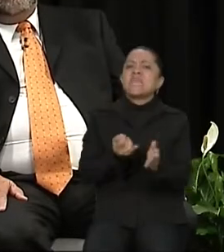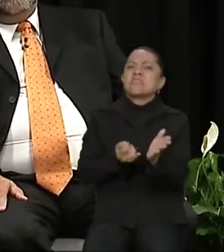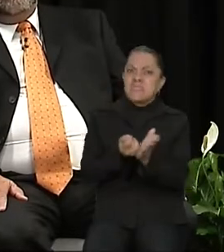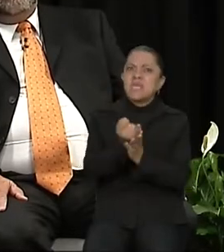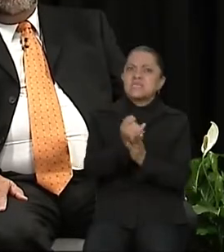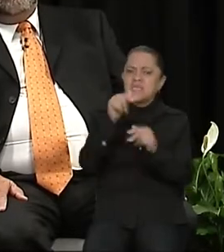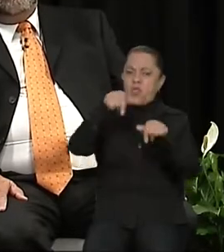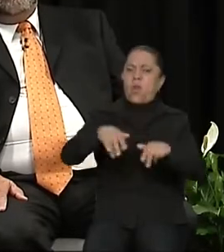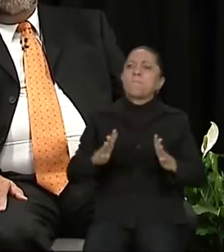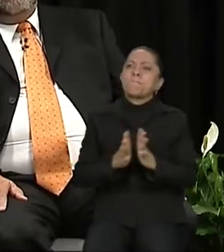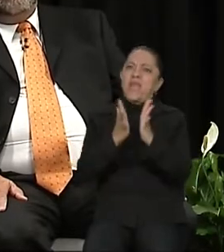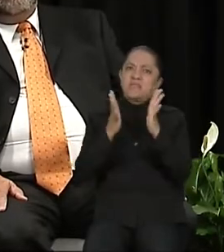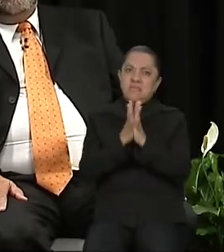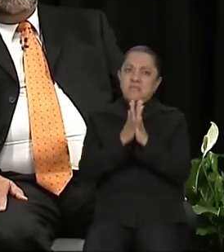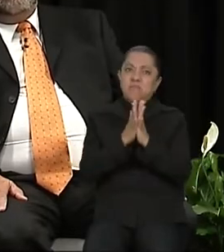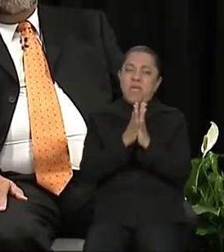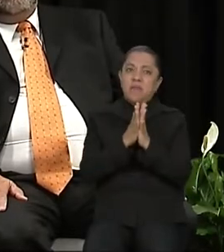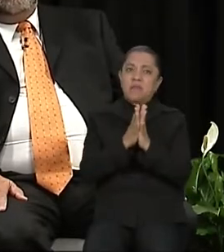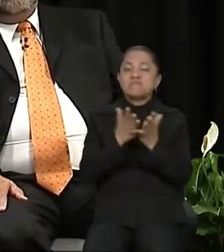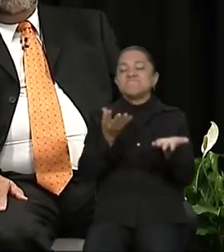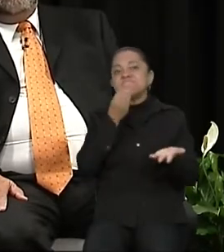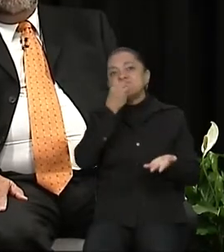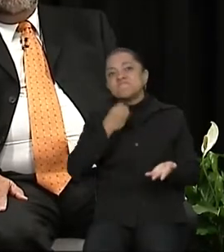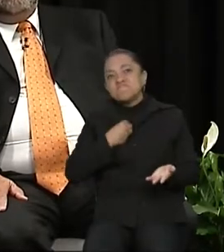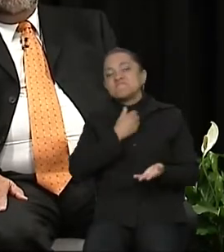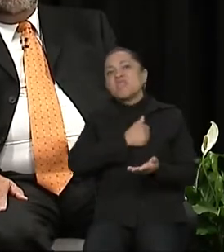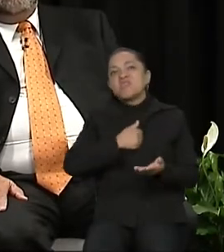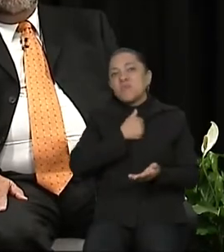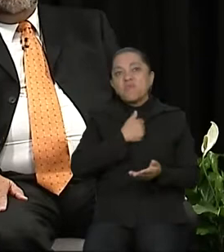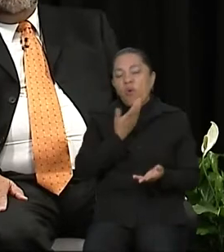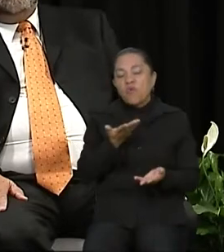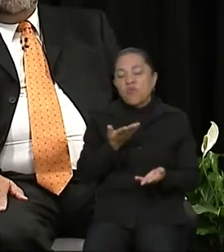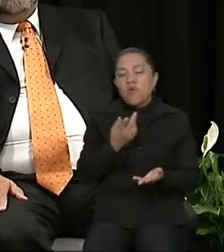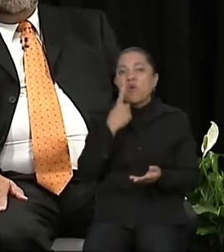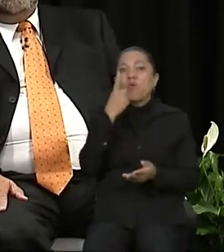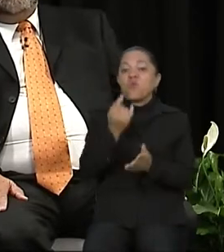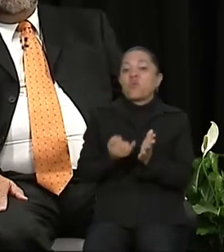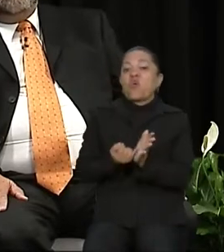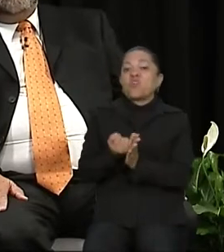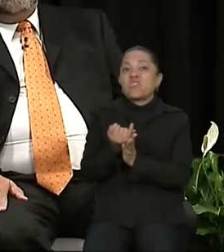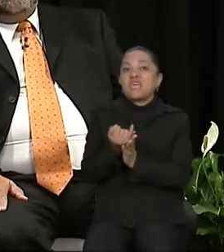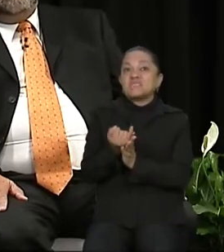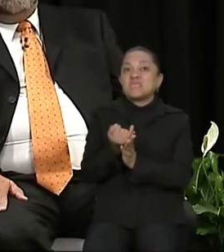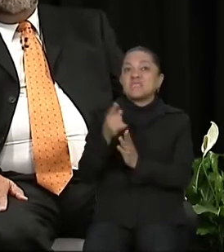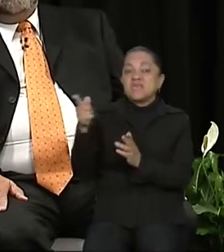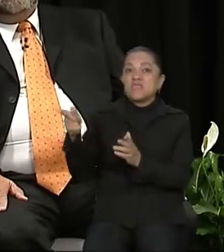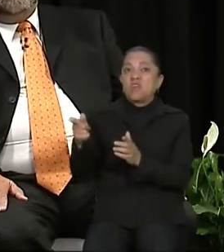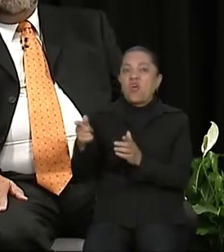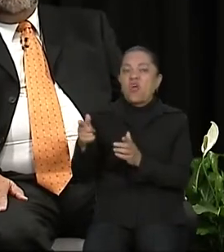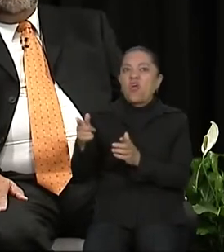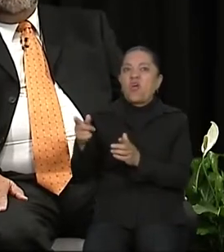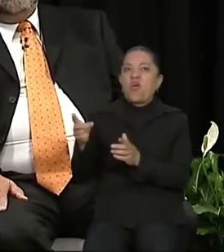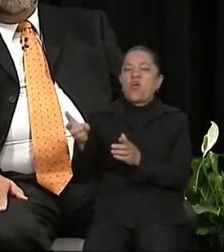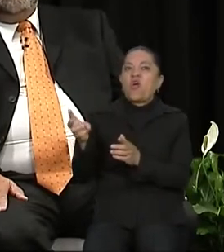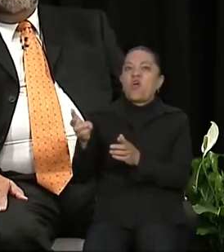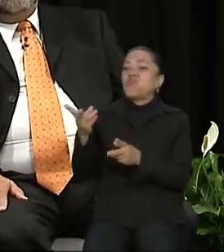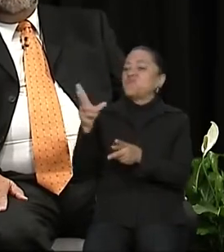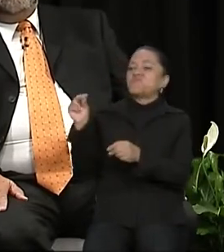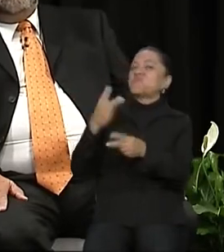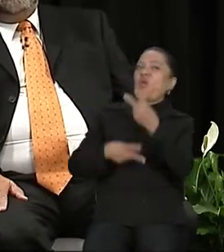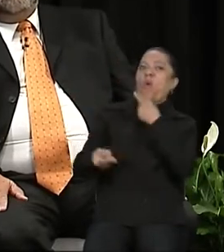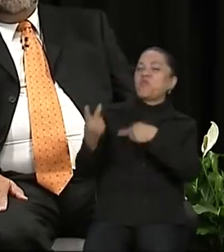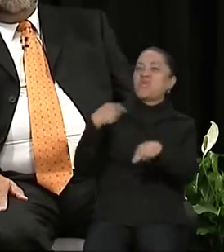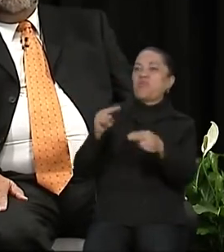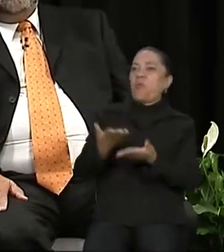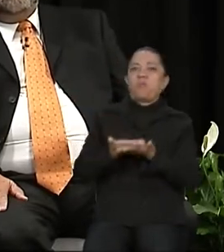debate y lamento que haya decidido una fórmula, no venir a presentar las propuestas